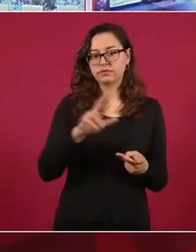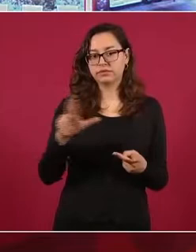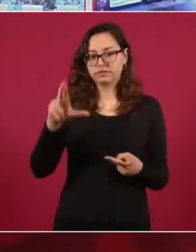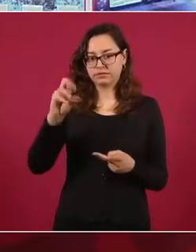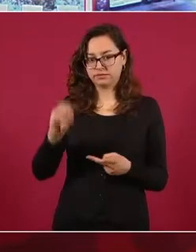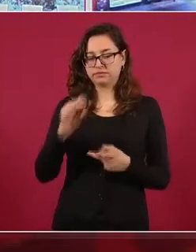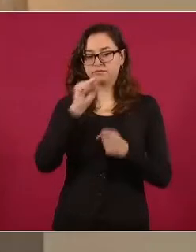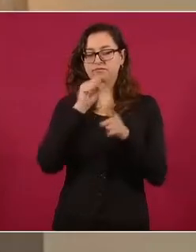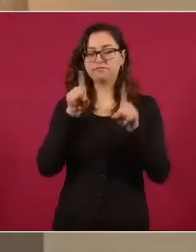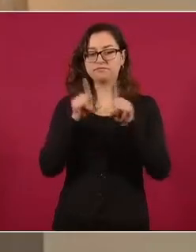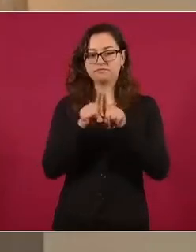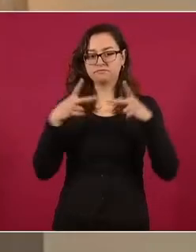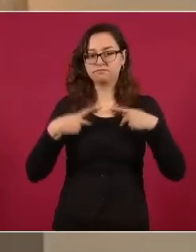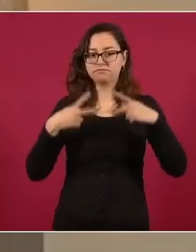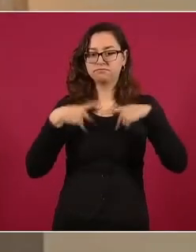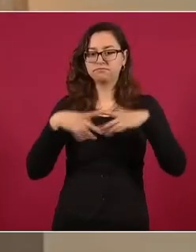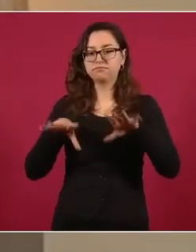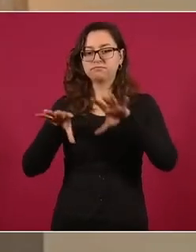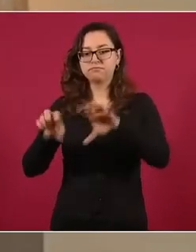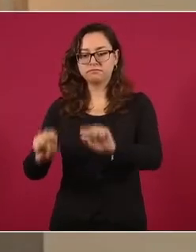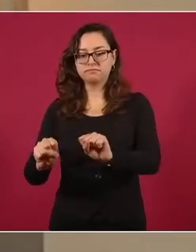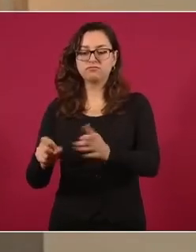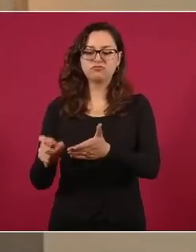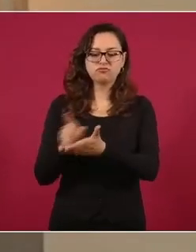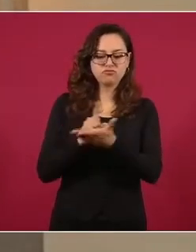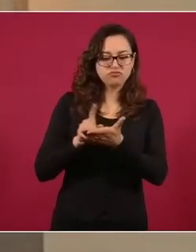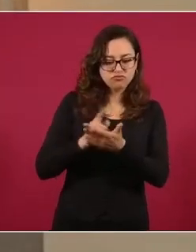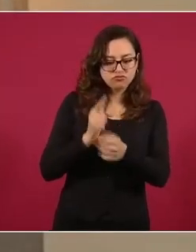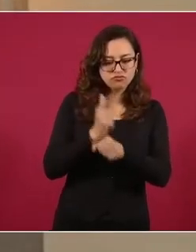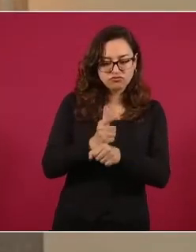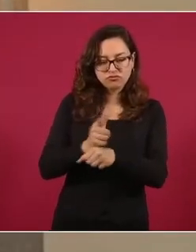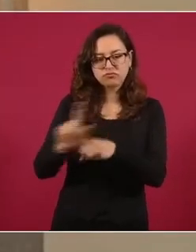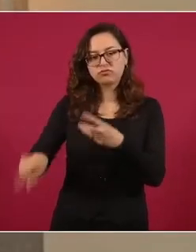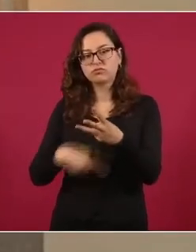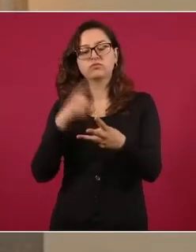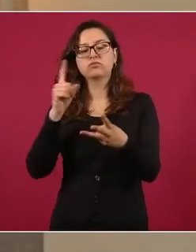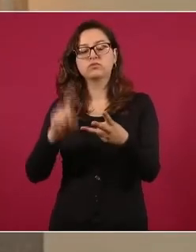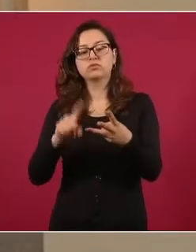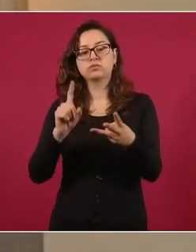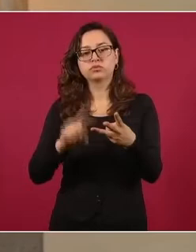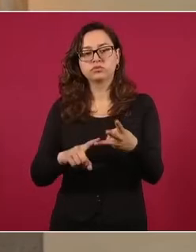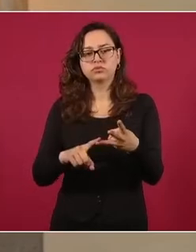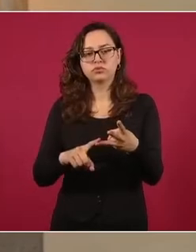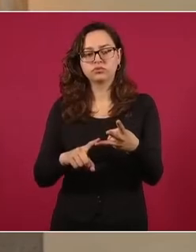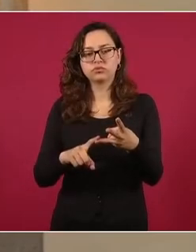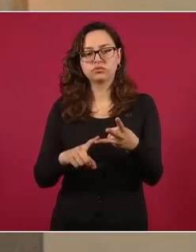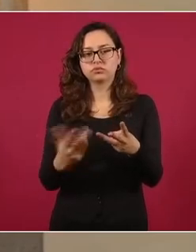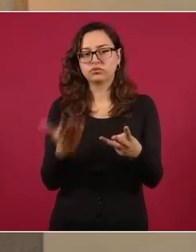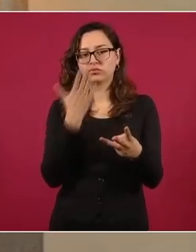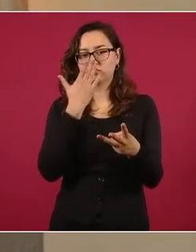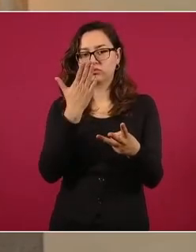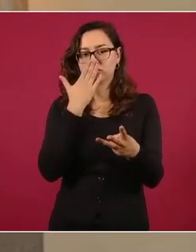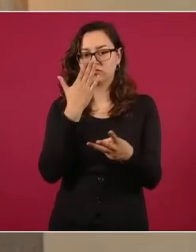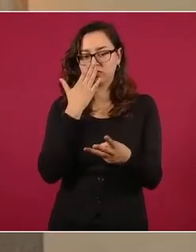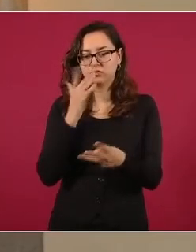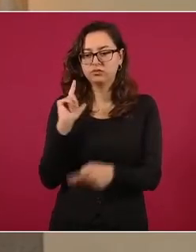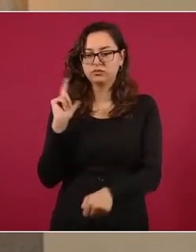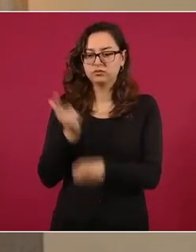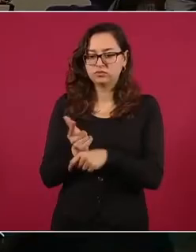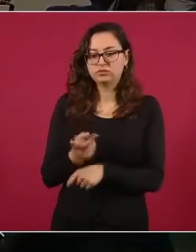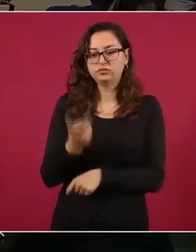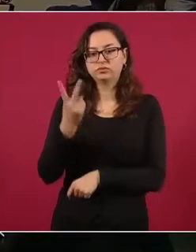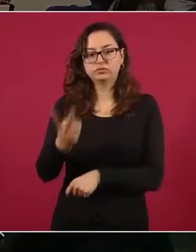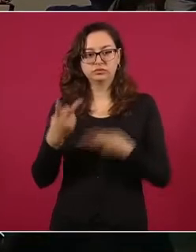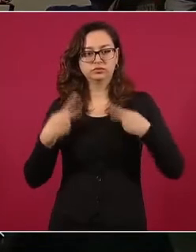con diferentes dosis de droga. En Opodepes, Sonora, donde hay un puesto de revisión, ahí se detuvo a dos